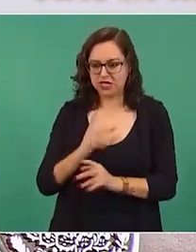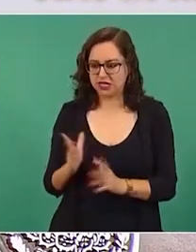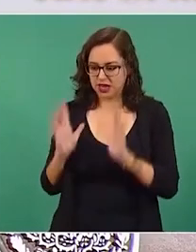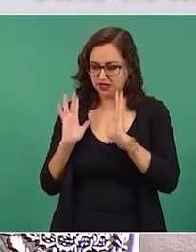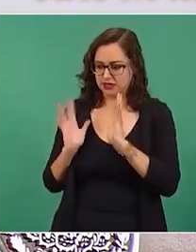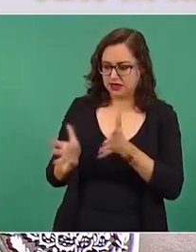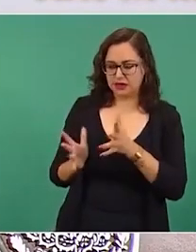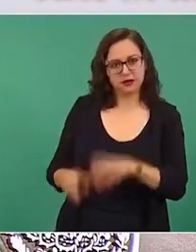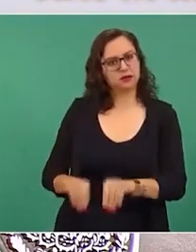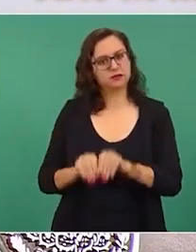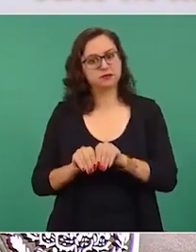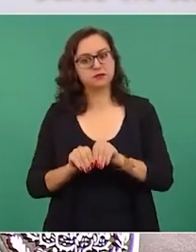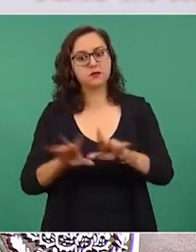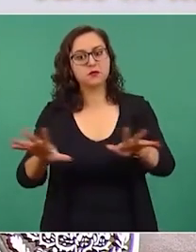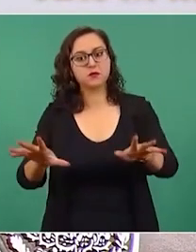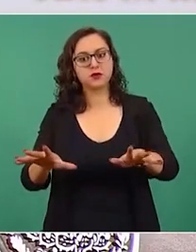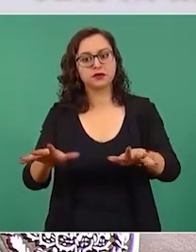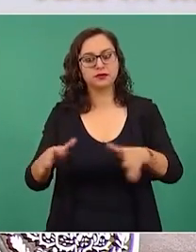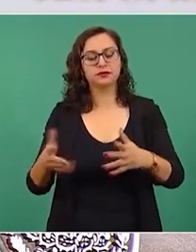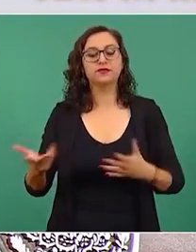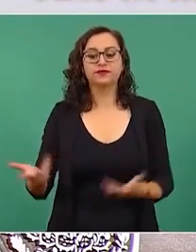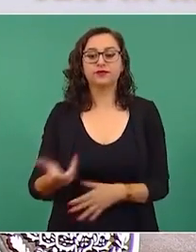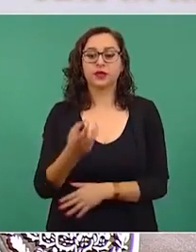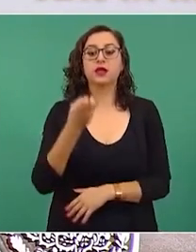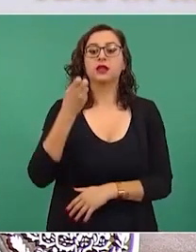de la desaparición de los jóvenes